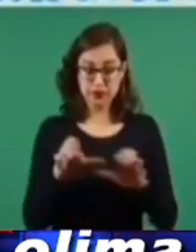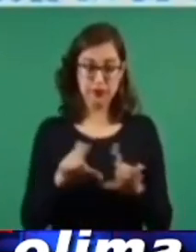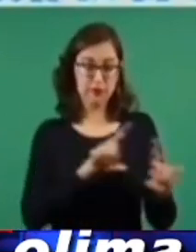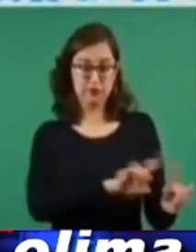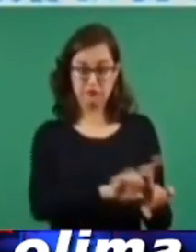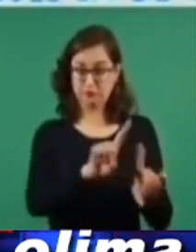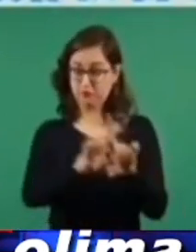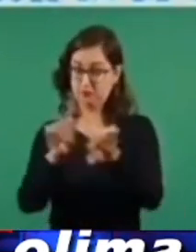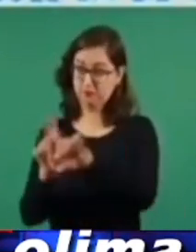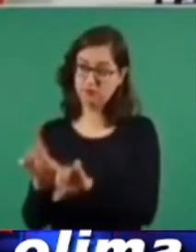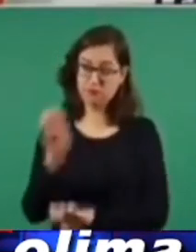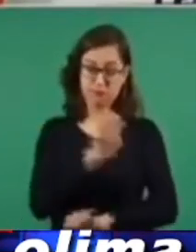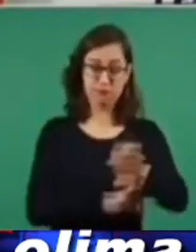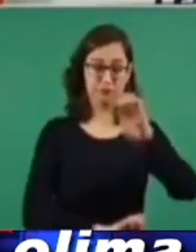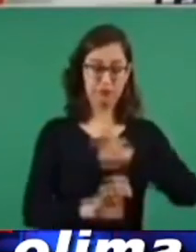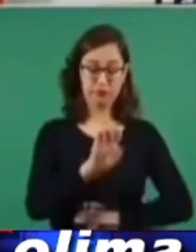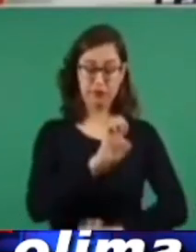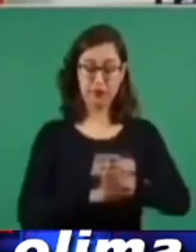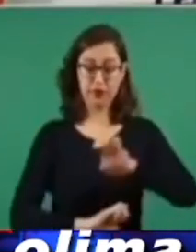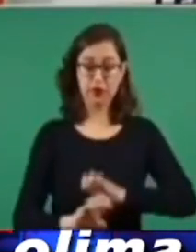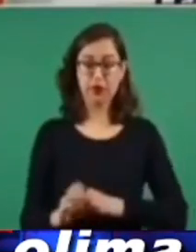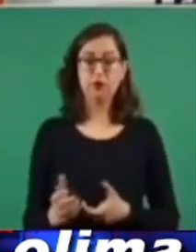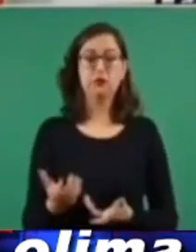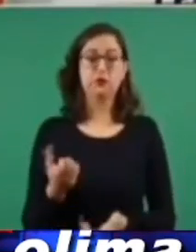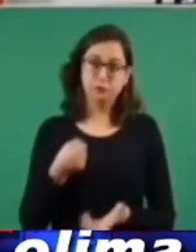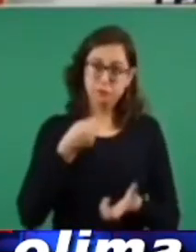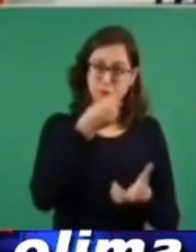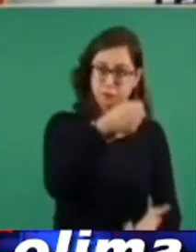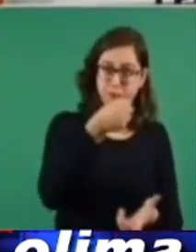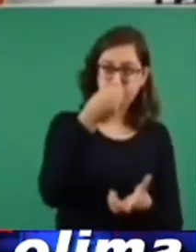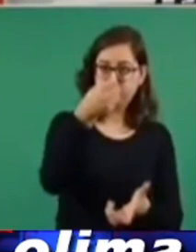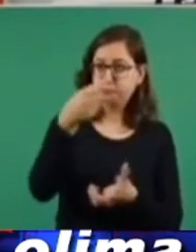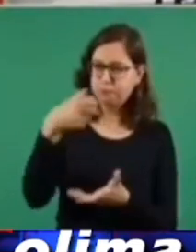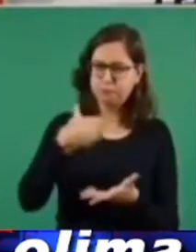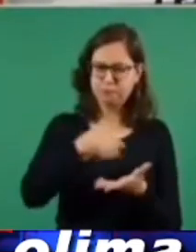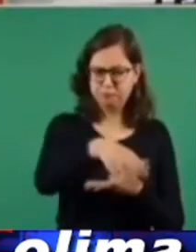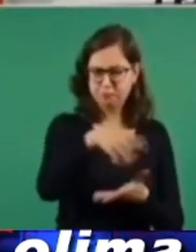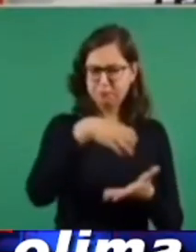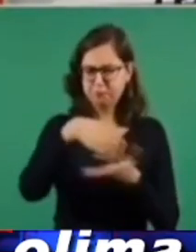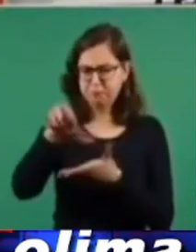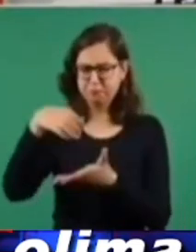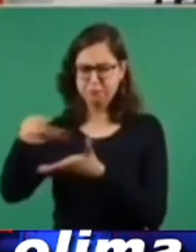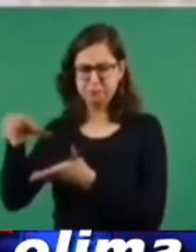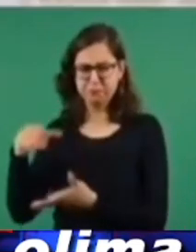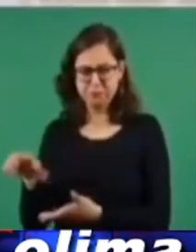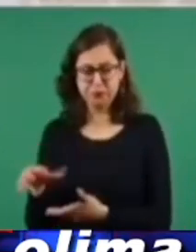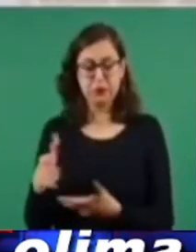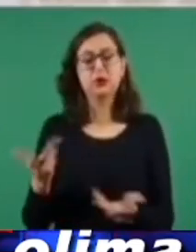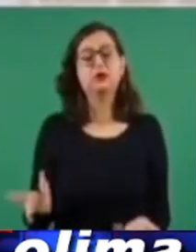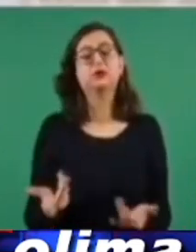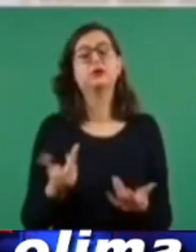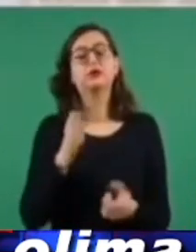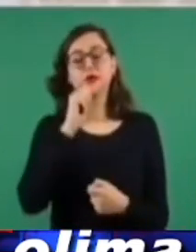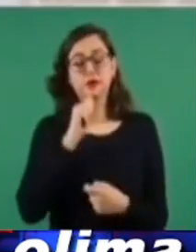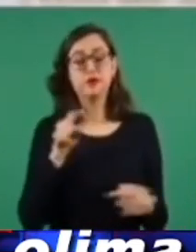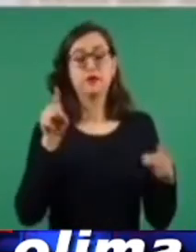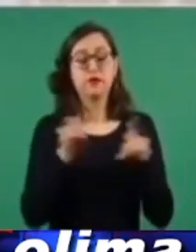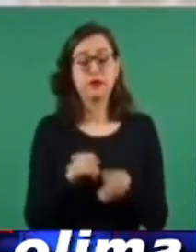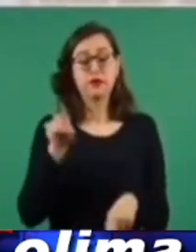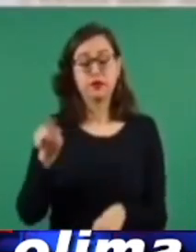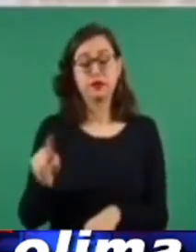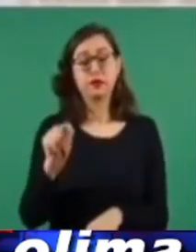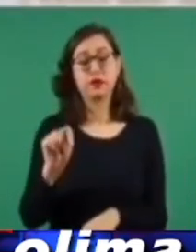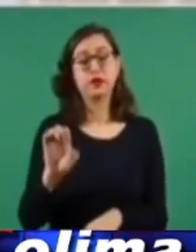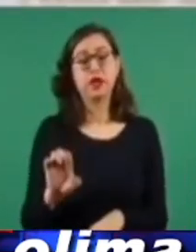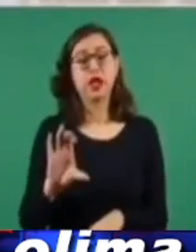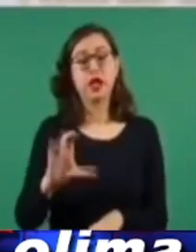LTD, entre otras empresas, y que finalmente el Grupo Tecbul conoce, se reconoce